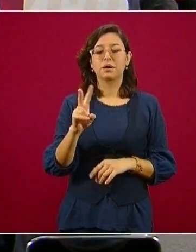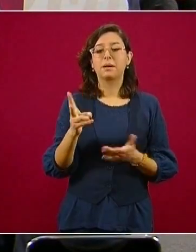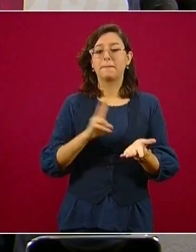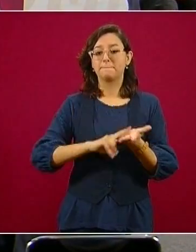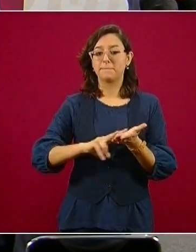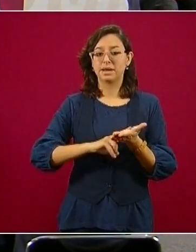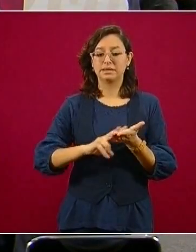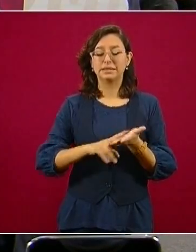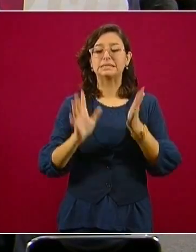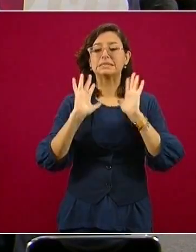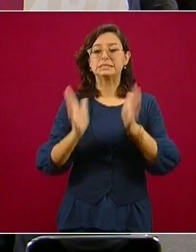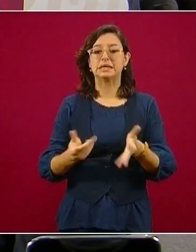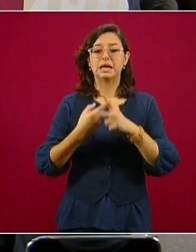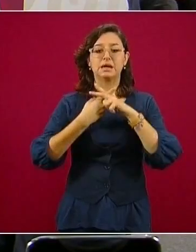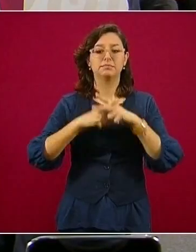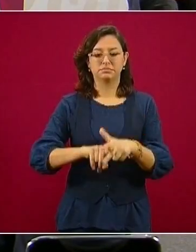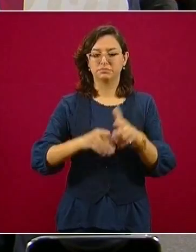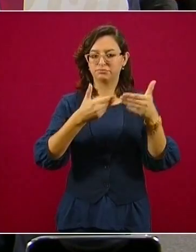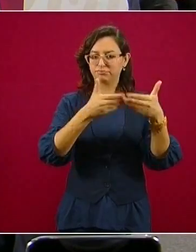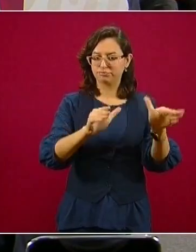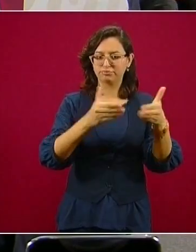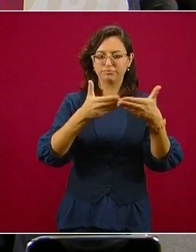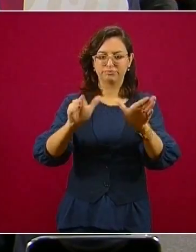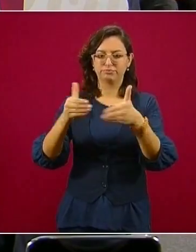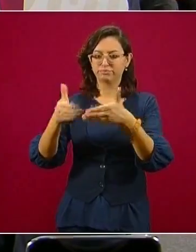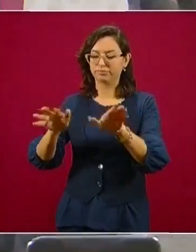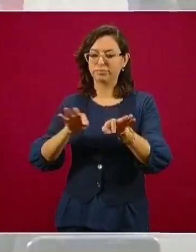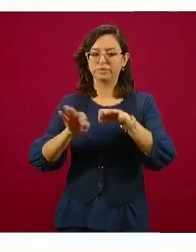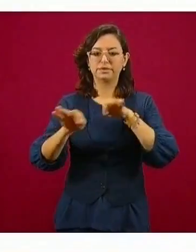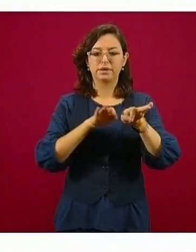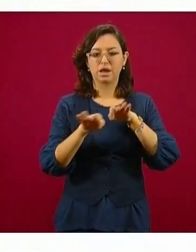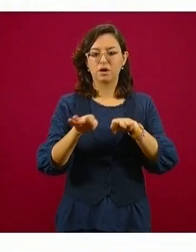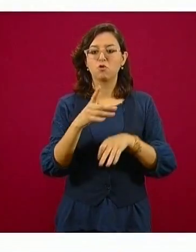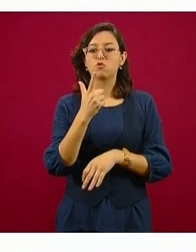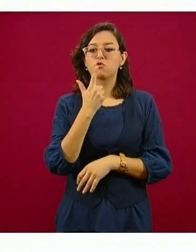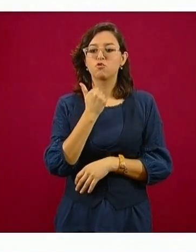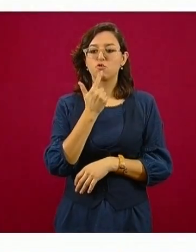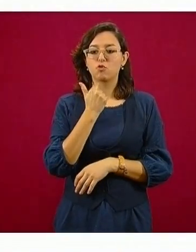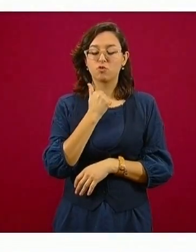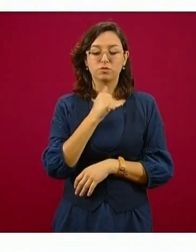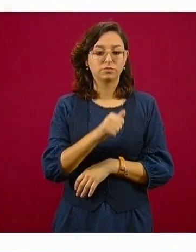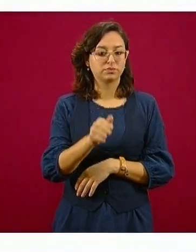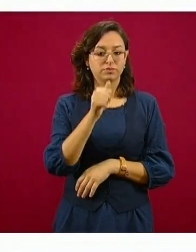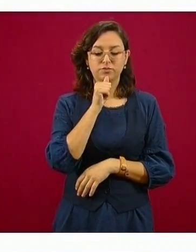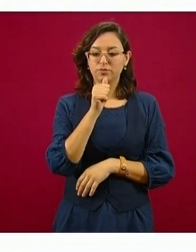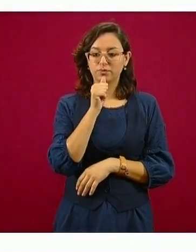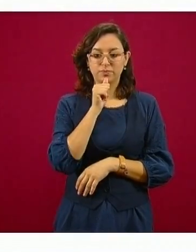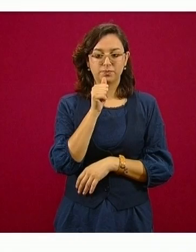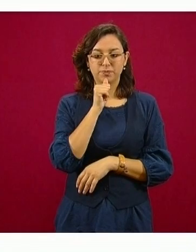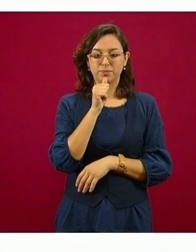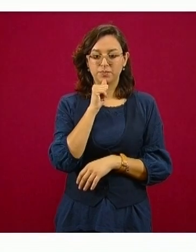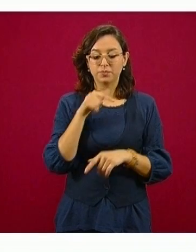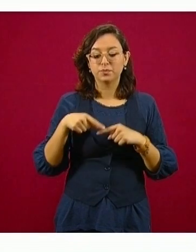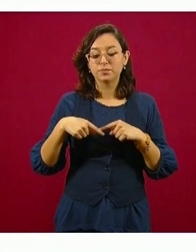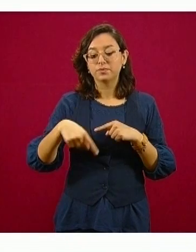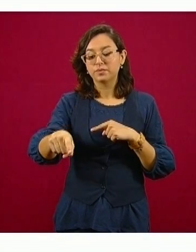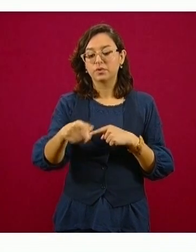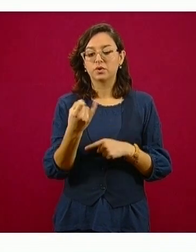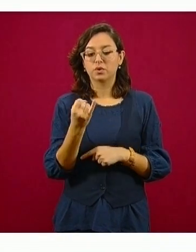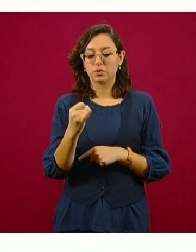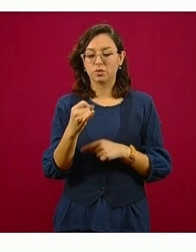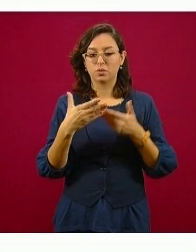defunciones de mexicanos con 710, California e Illinois reportan un aumento al posicionarse con 128 y